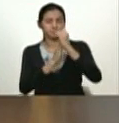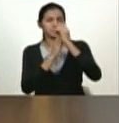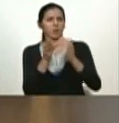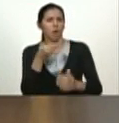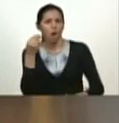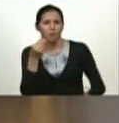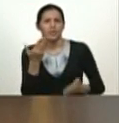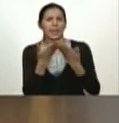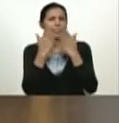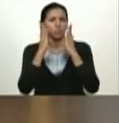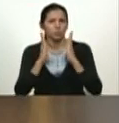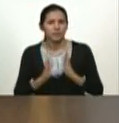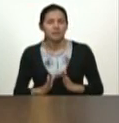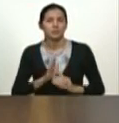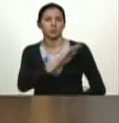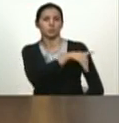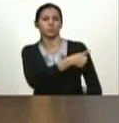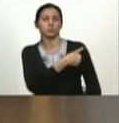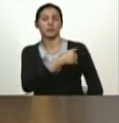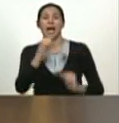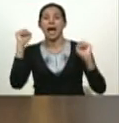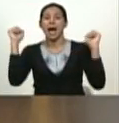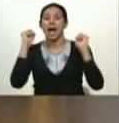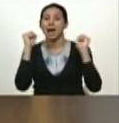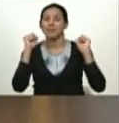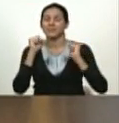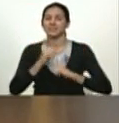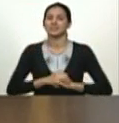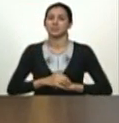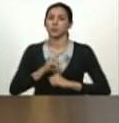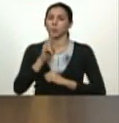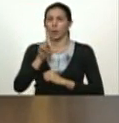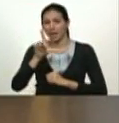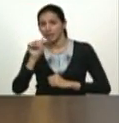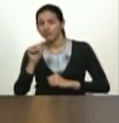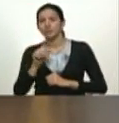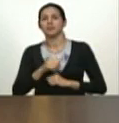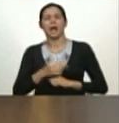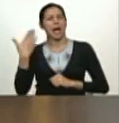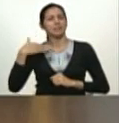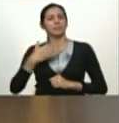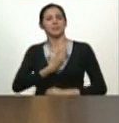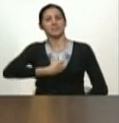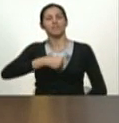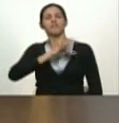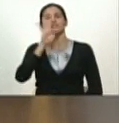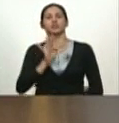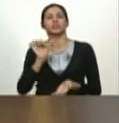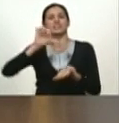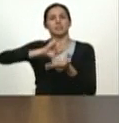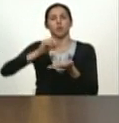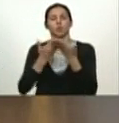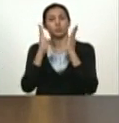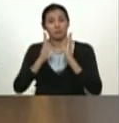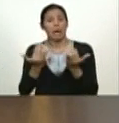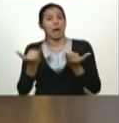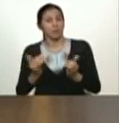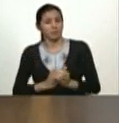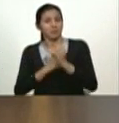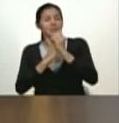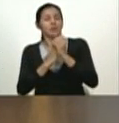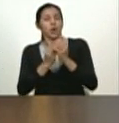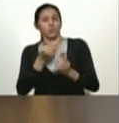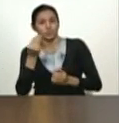estudiantil de la Universidad de los Andes en su momento presidente de la Federación de Centros y bueno ahora líder de las juventudes